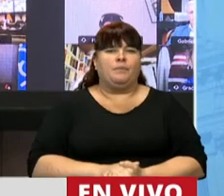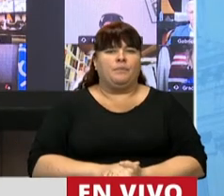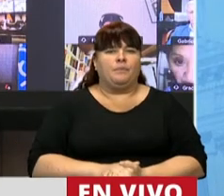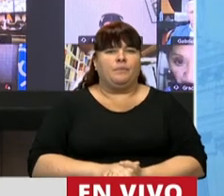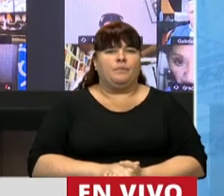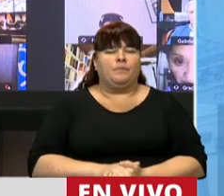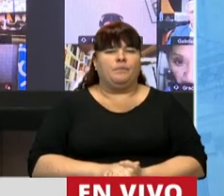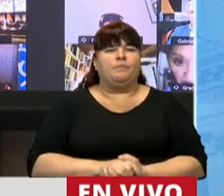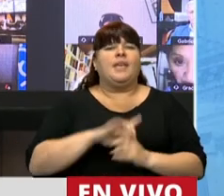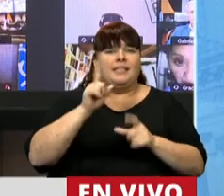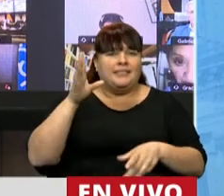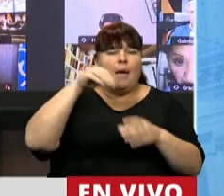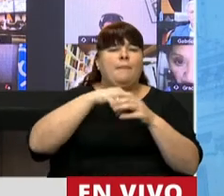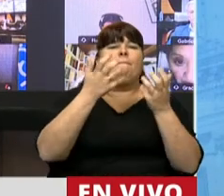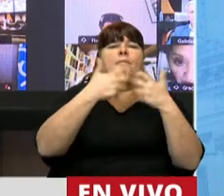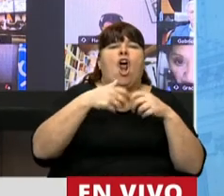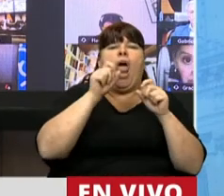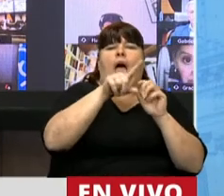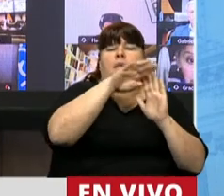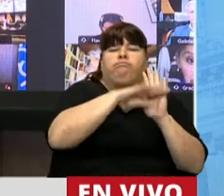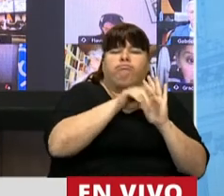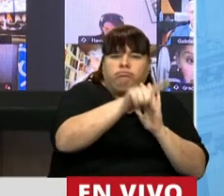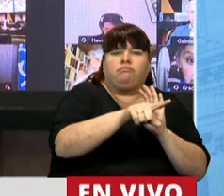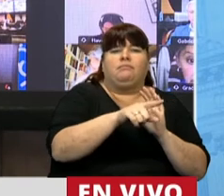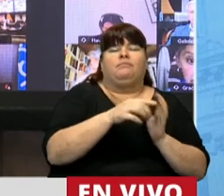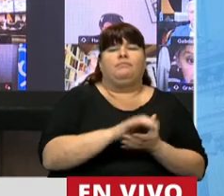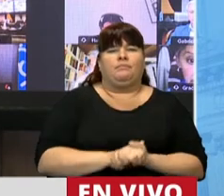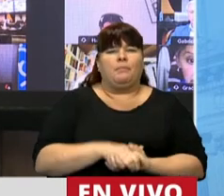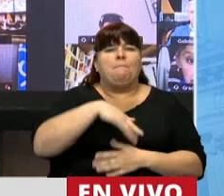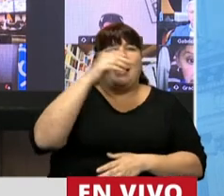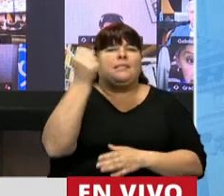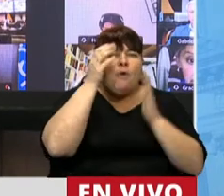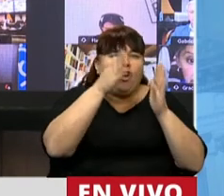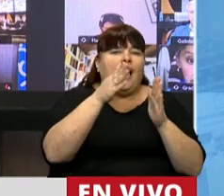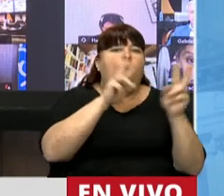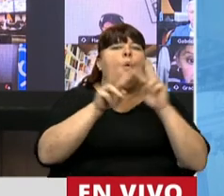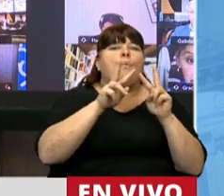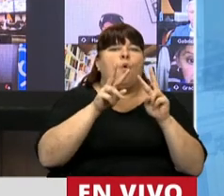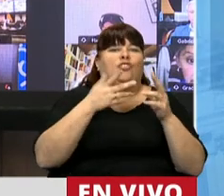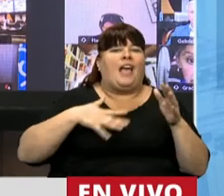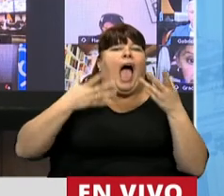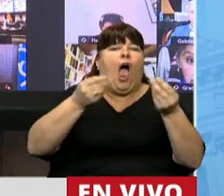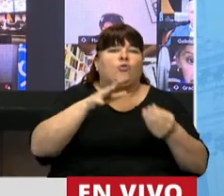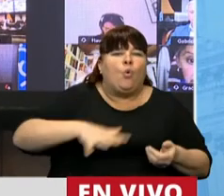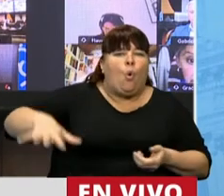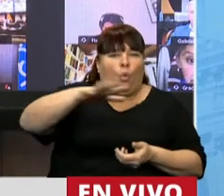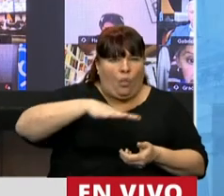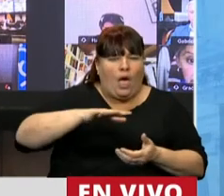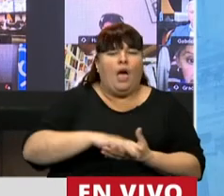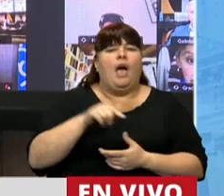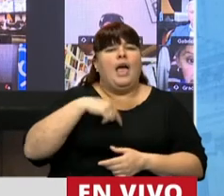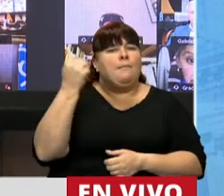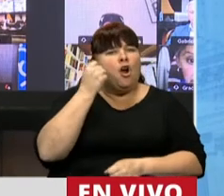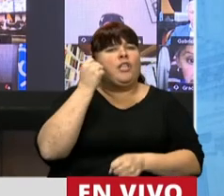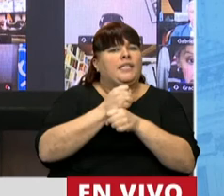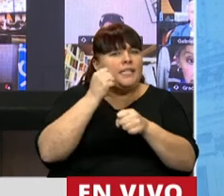están integrándolas a programas específicos que ponen en valor su importancia para el logro de fines comunitarios. Acá quiero destacar